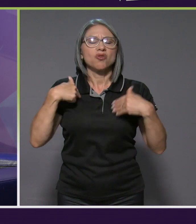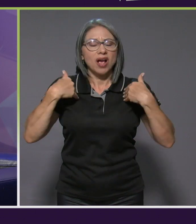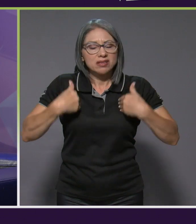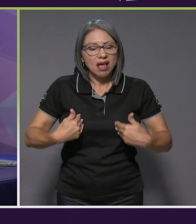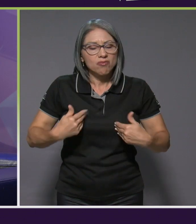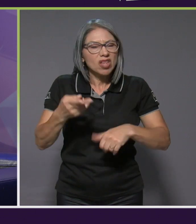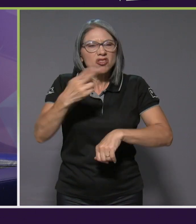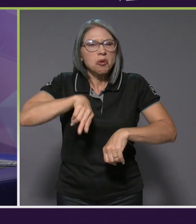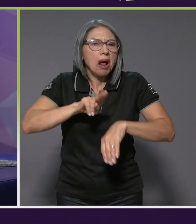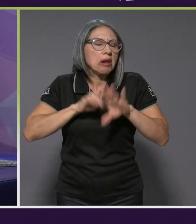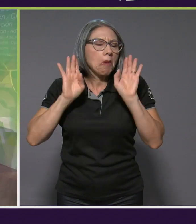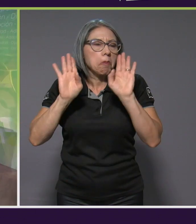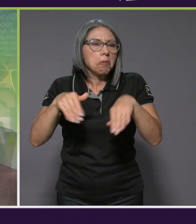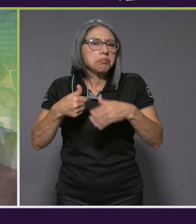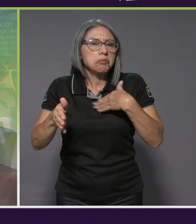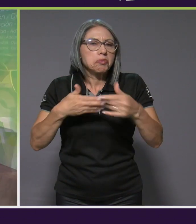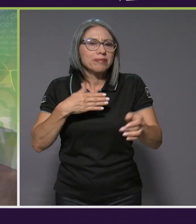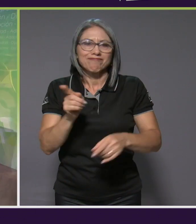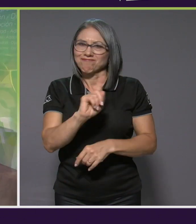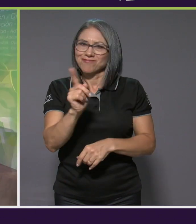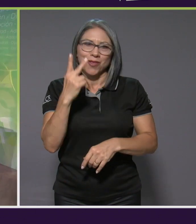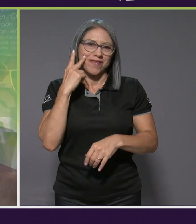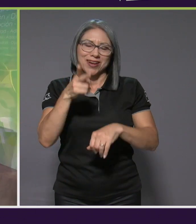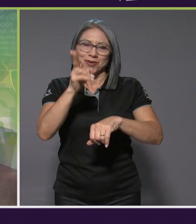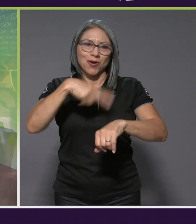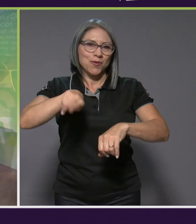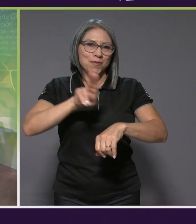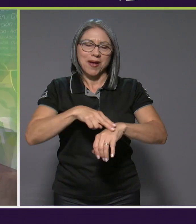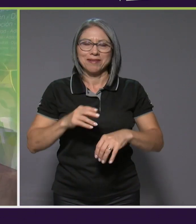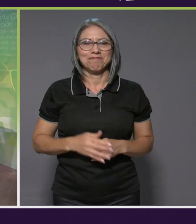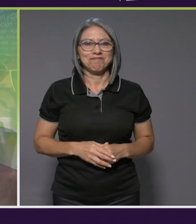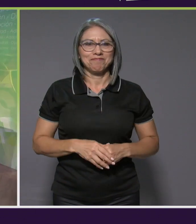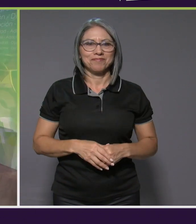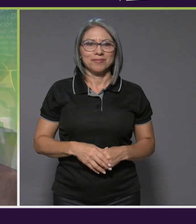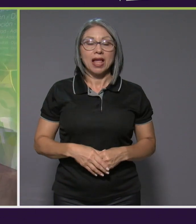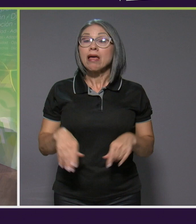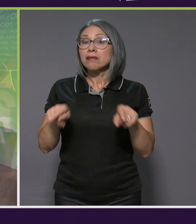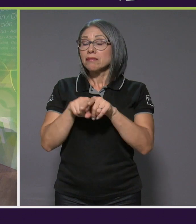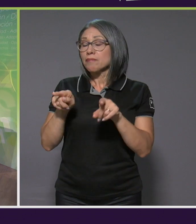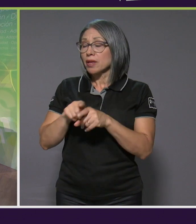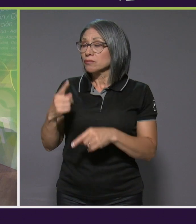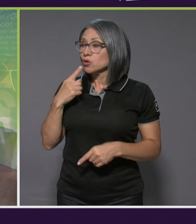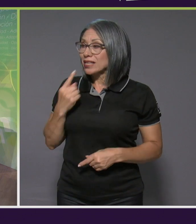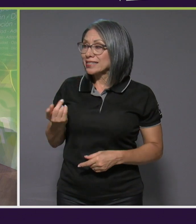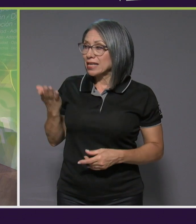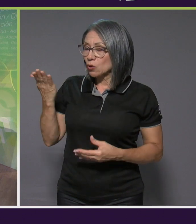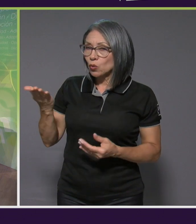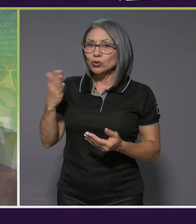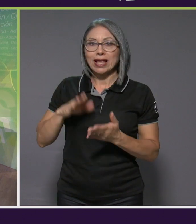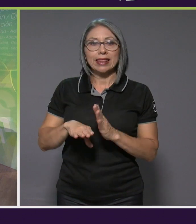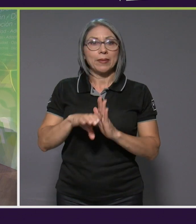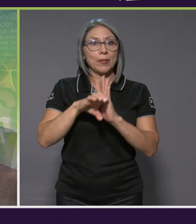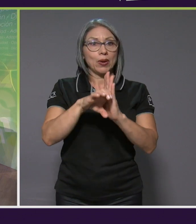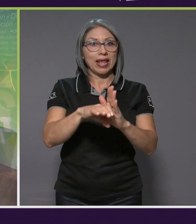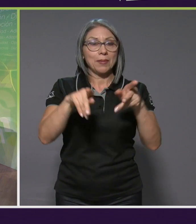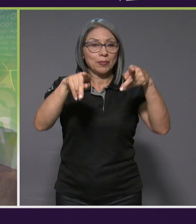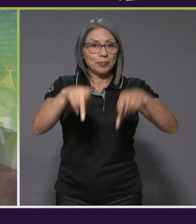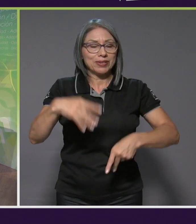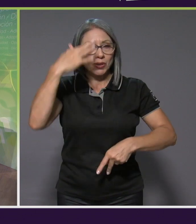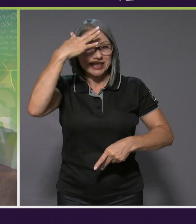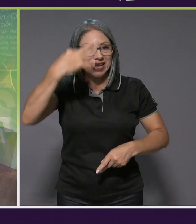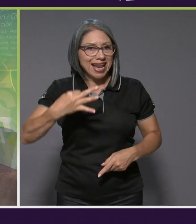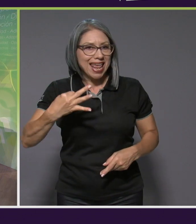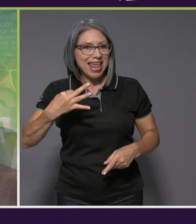normalizar ese tipo de cosas. Que también eso que usted ha apuntado, ¿verdad?, como esta creencia de que sí,